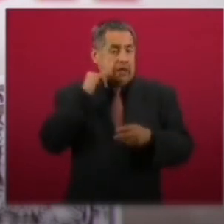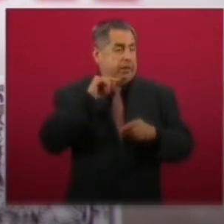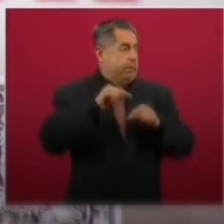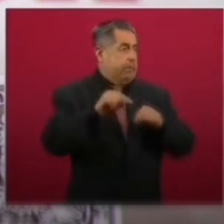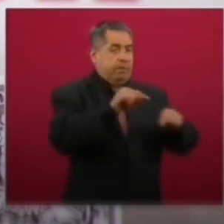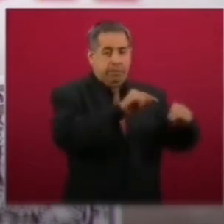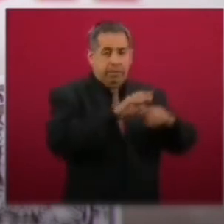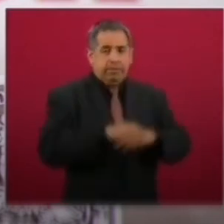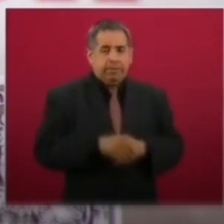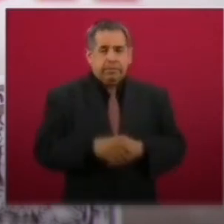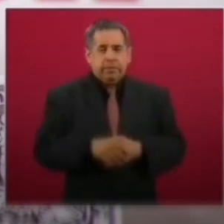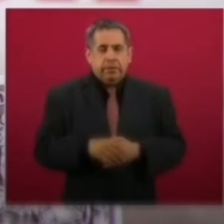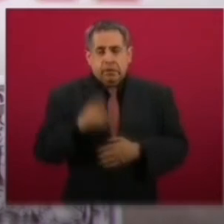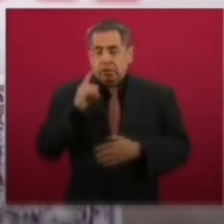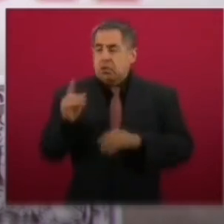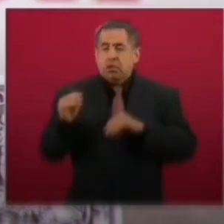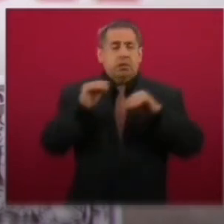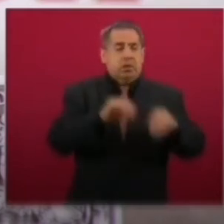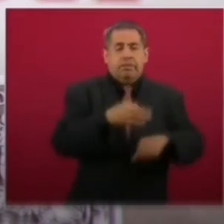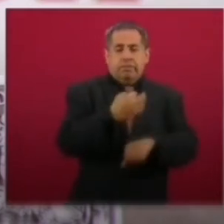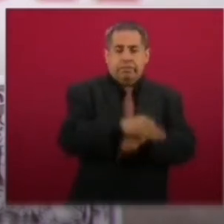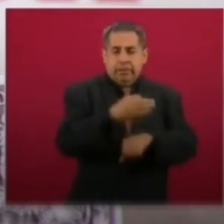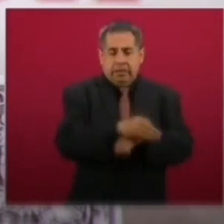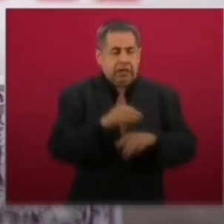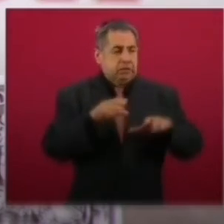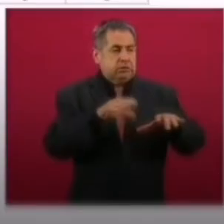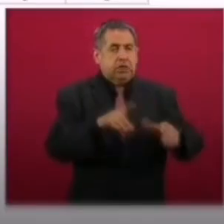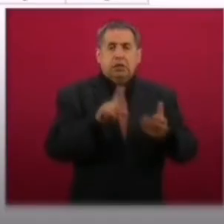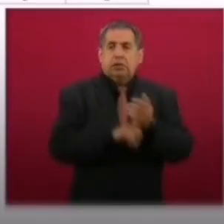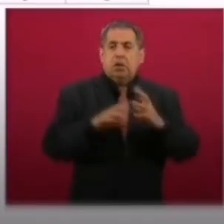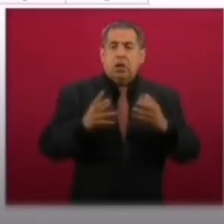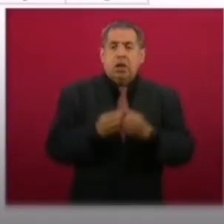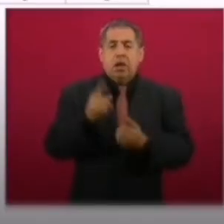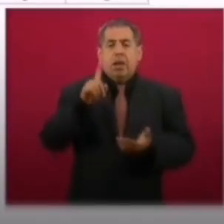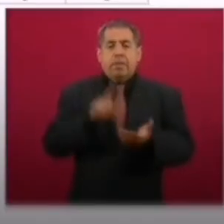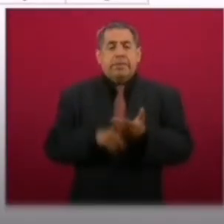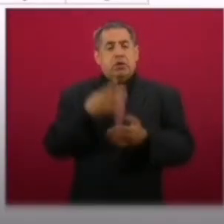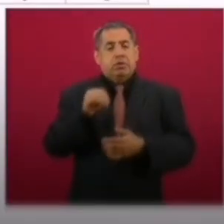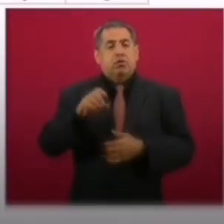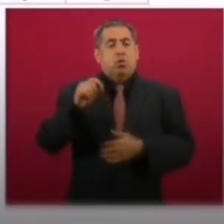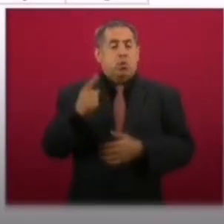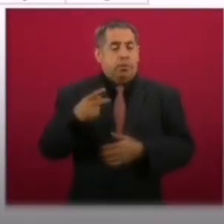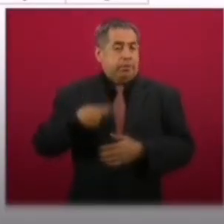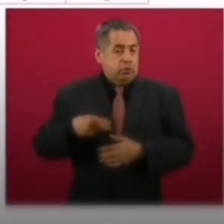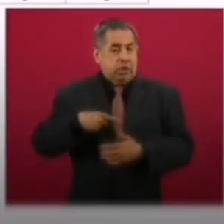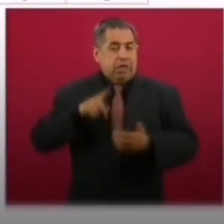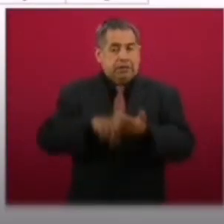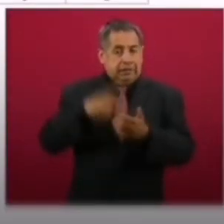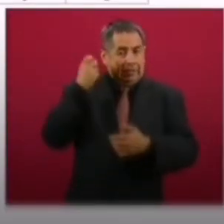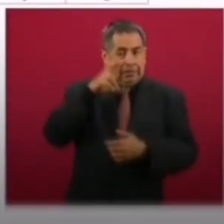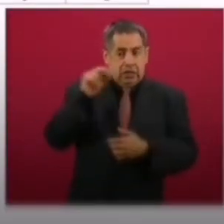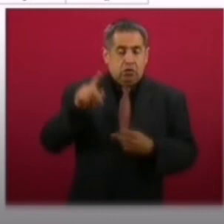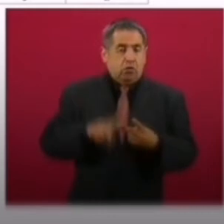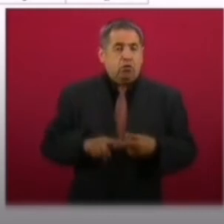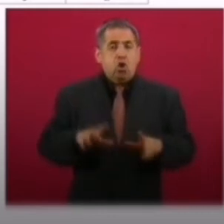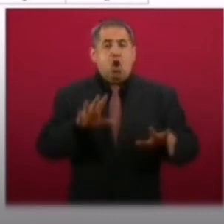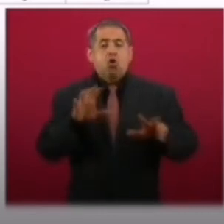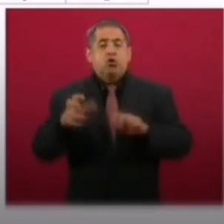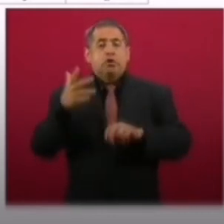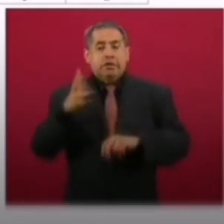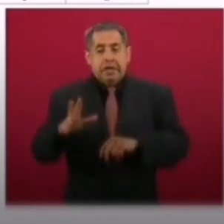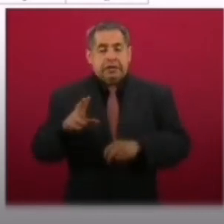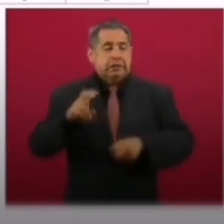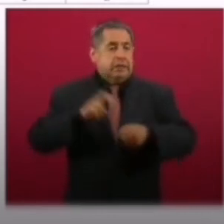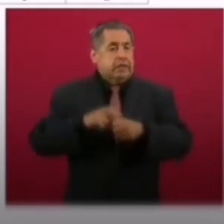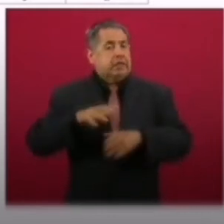En la parte de las personas en estos refugios temporales tenemos mil novecientos uno actualmente en el estado de Quintana Roo y ochocientos diez